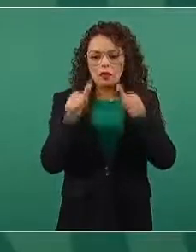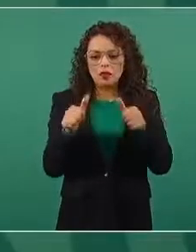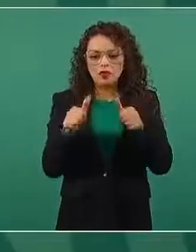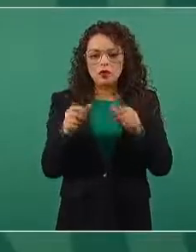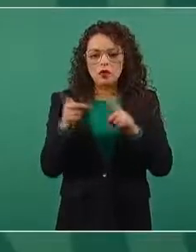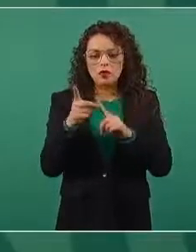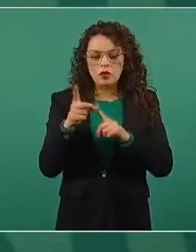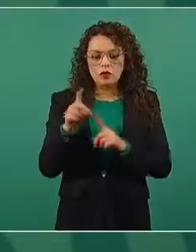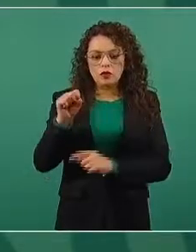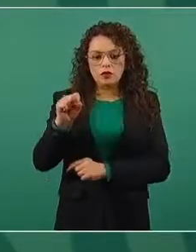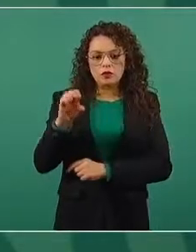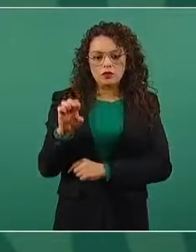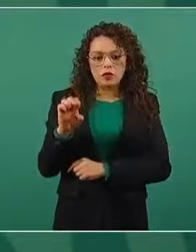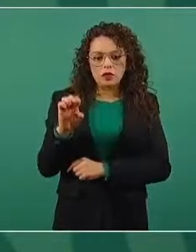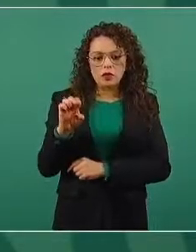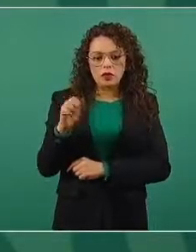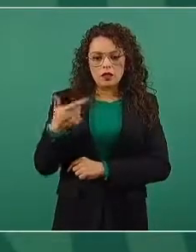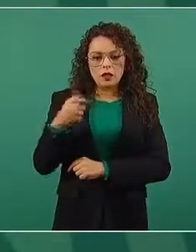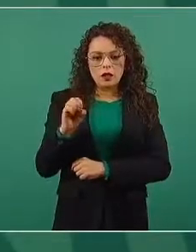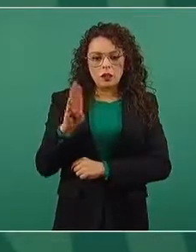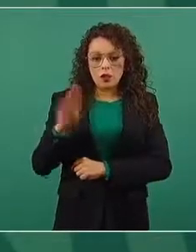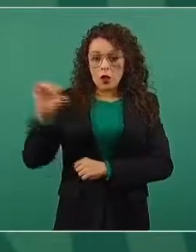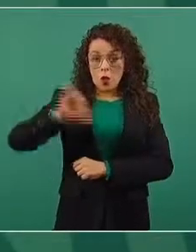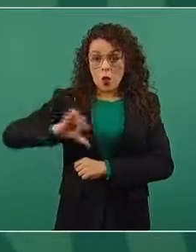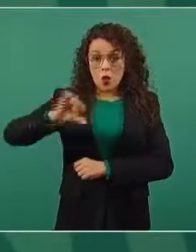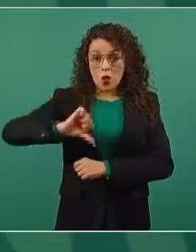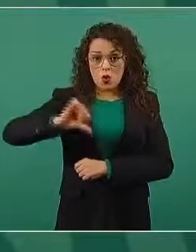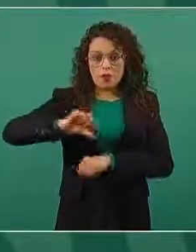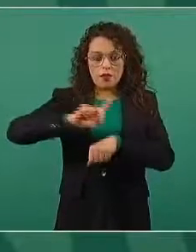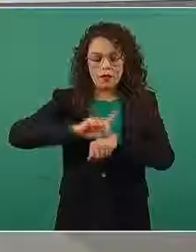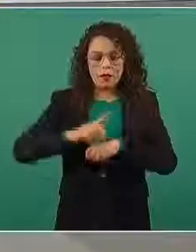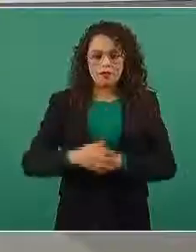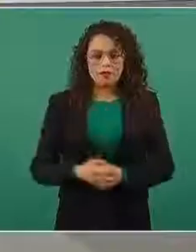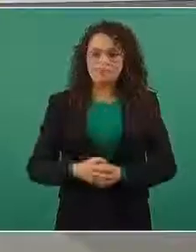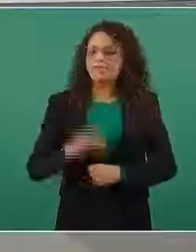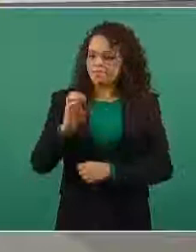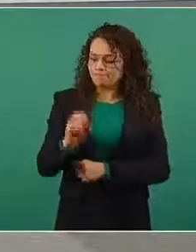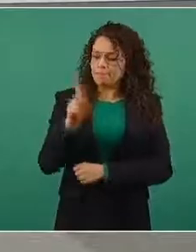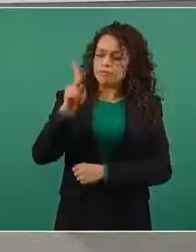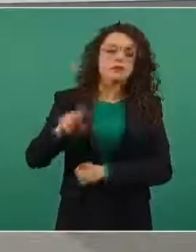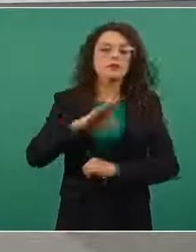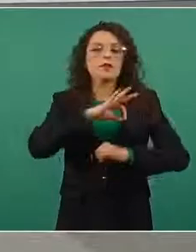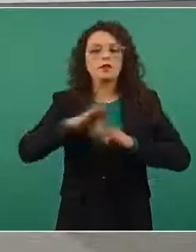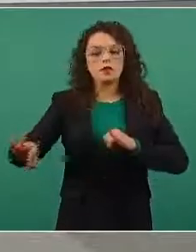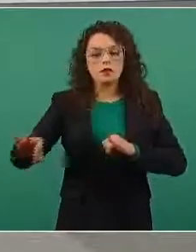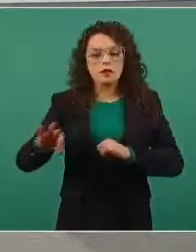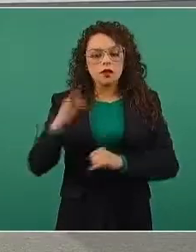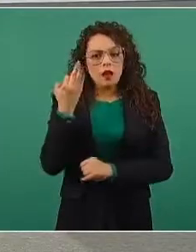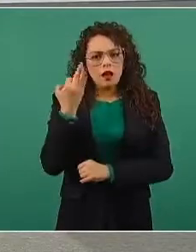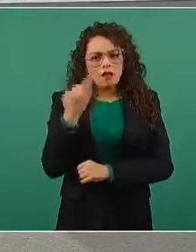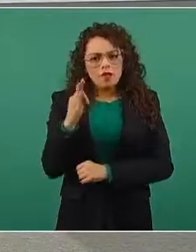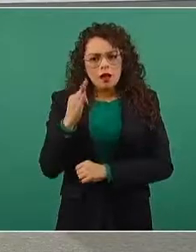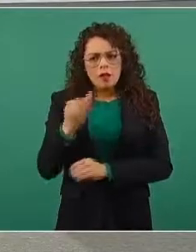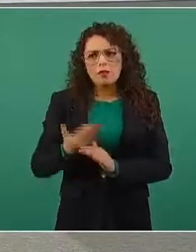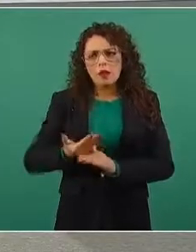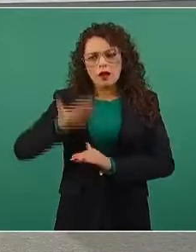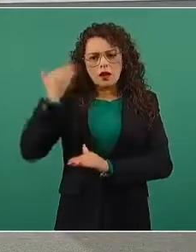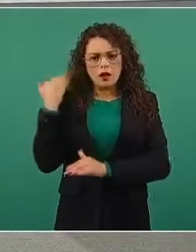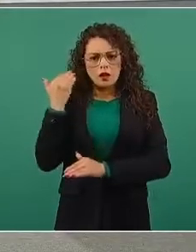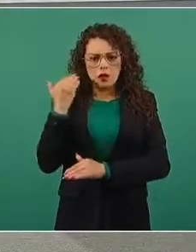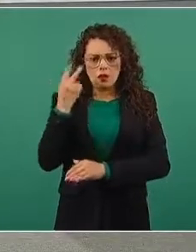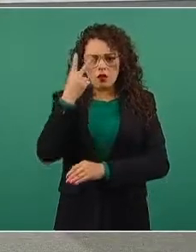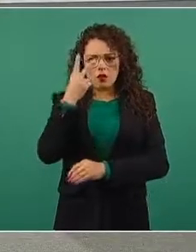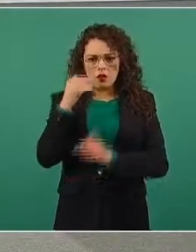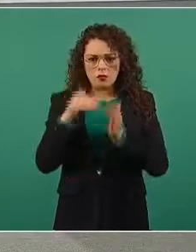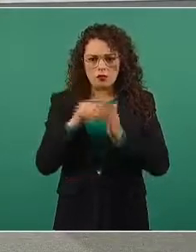de Gobernación en el día de hoy. Y, presidente, ya por último. En febrero del año pasado nosotros le dimos a conocer el